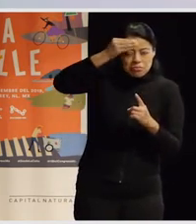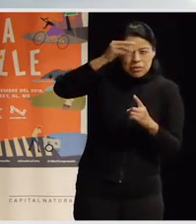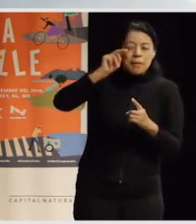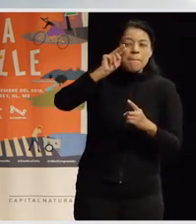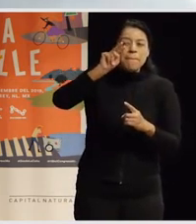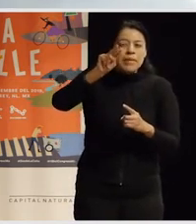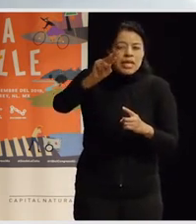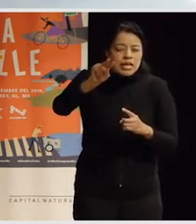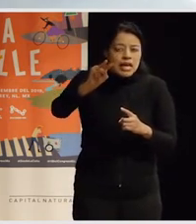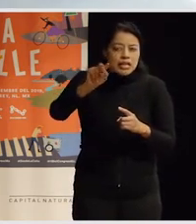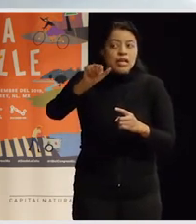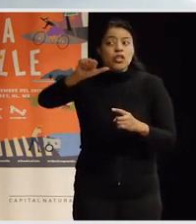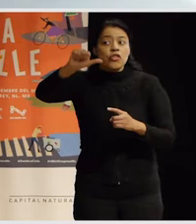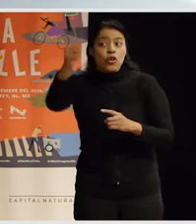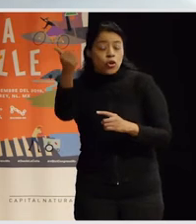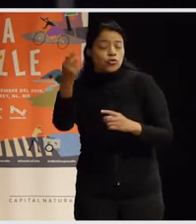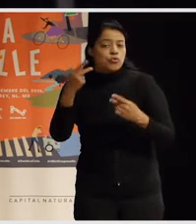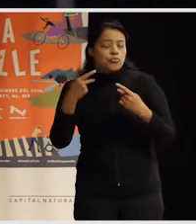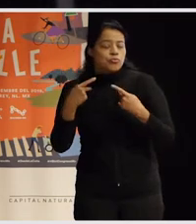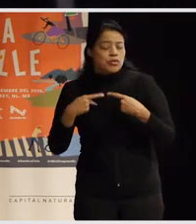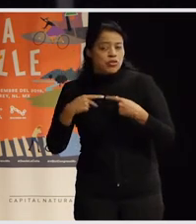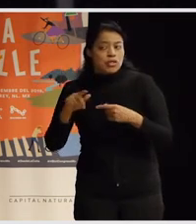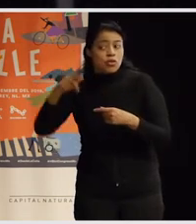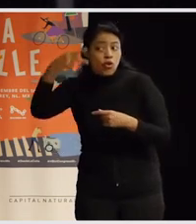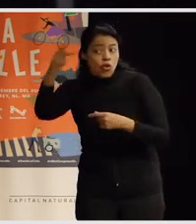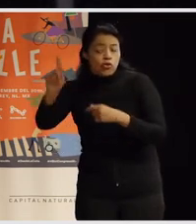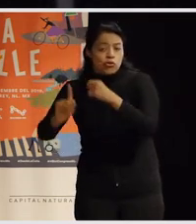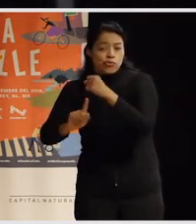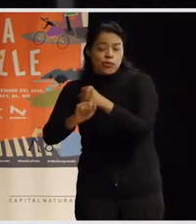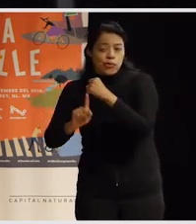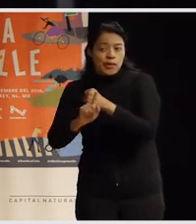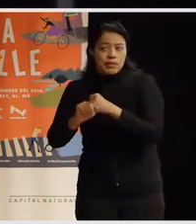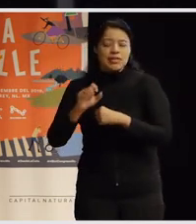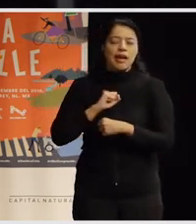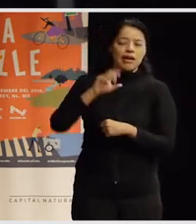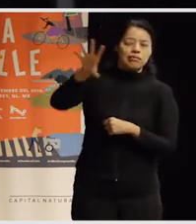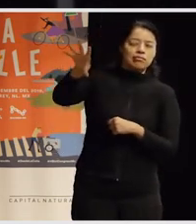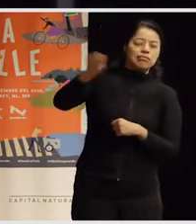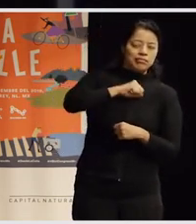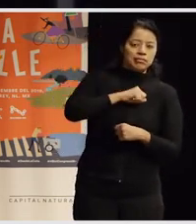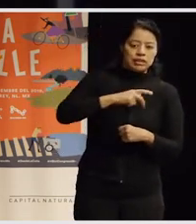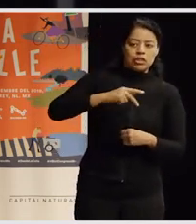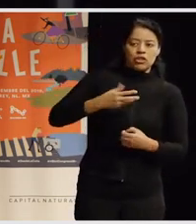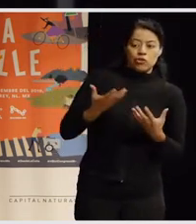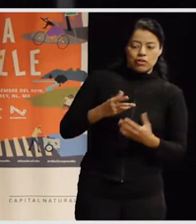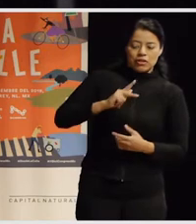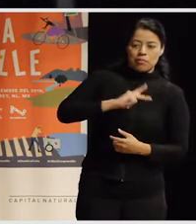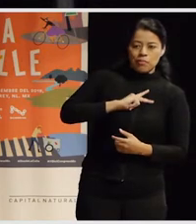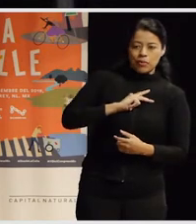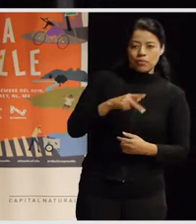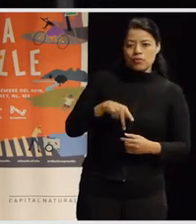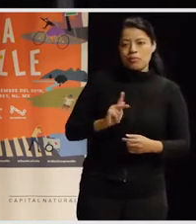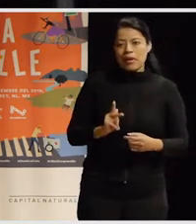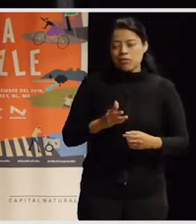transmitían problemas que realmente no eran suyos, y no eran capaces, sin embargo, de identificar cuál era su vida